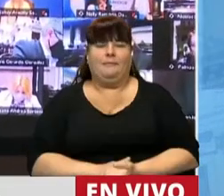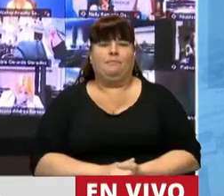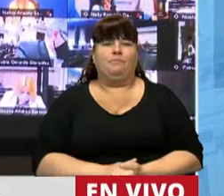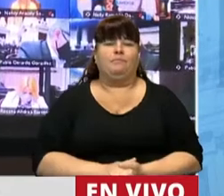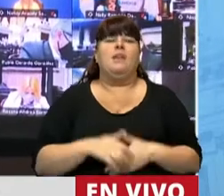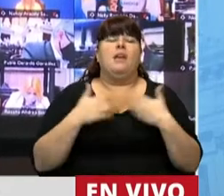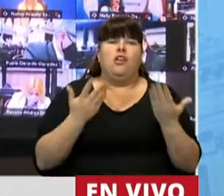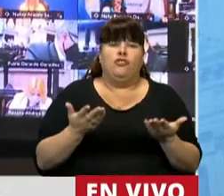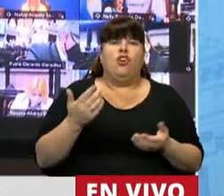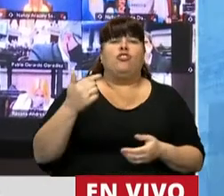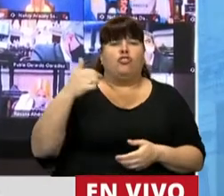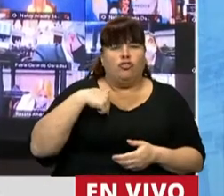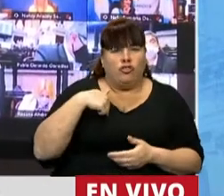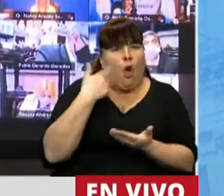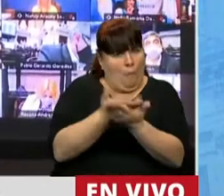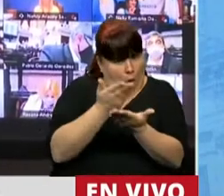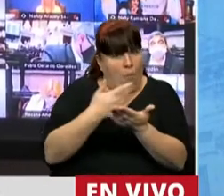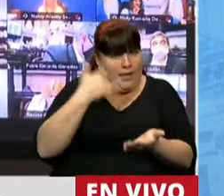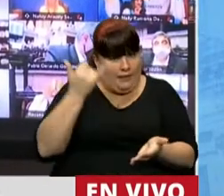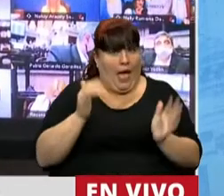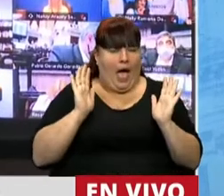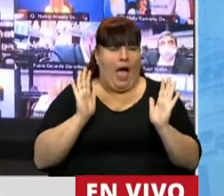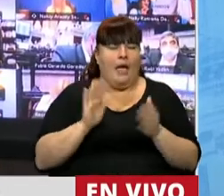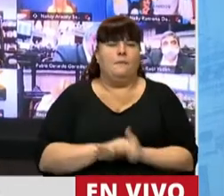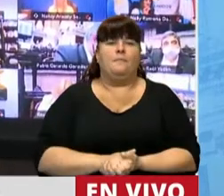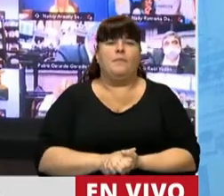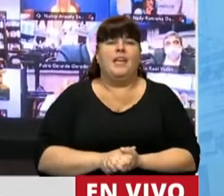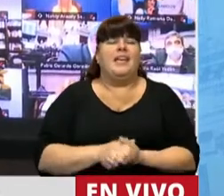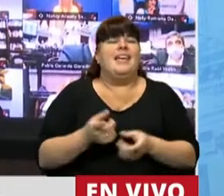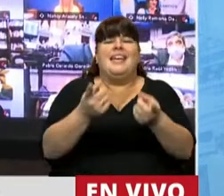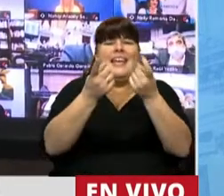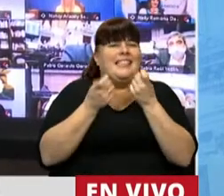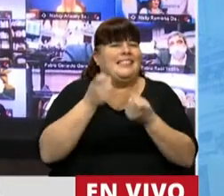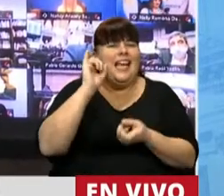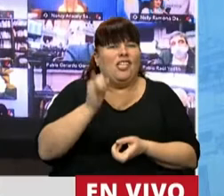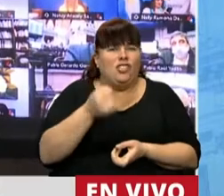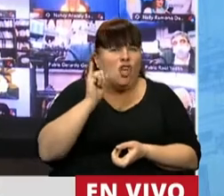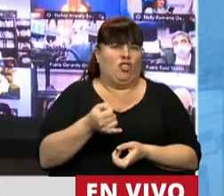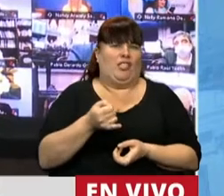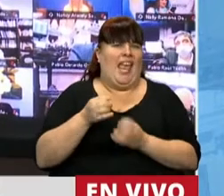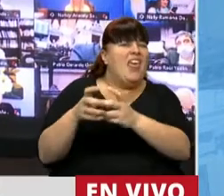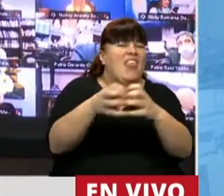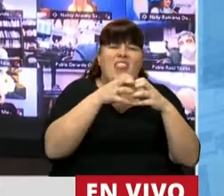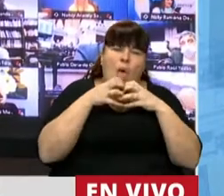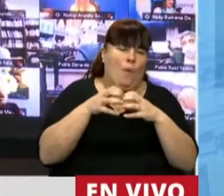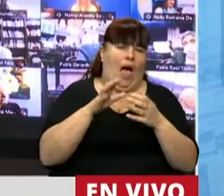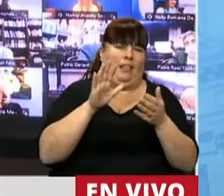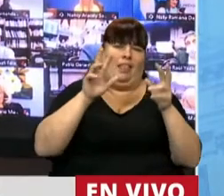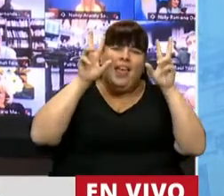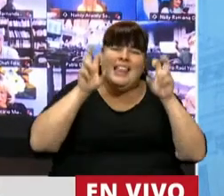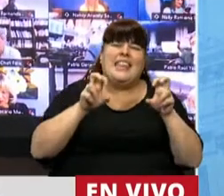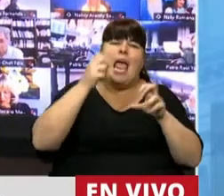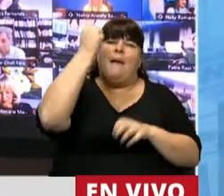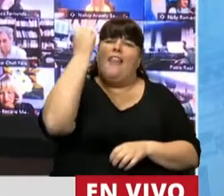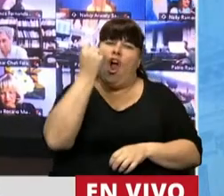Entonces, yo tengo una propuesta en este sentido, y es que necesitamos dar discusión a los verdaderos